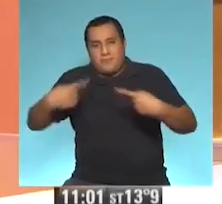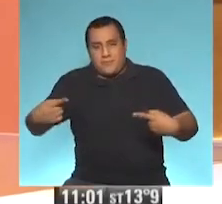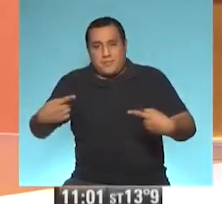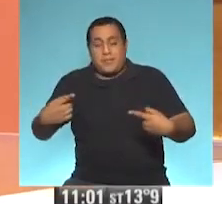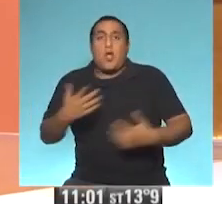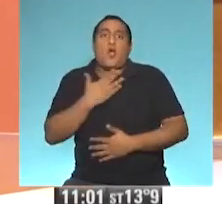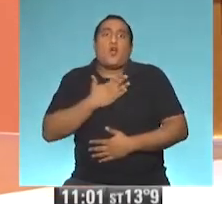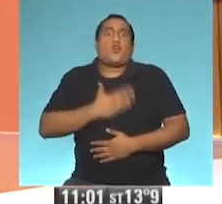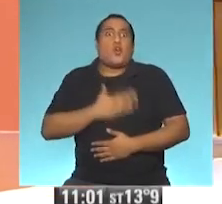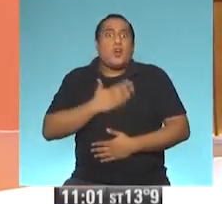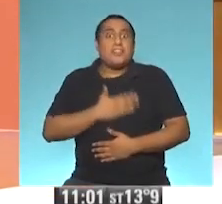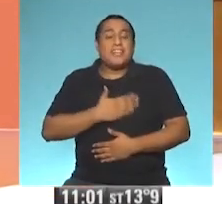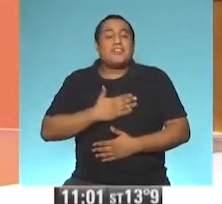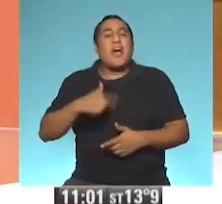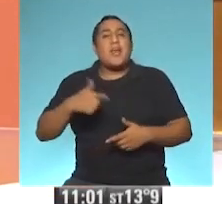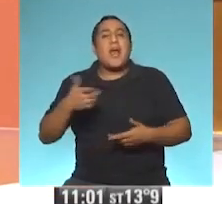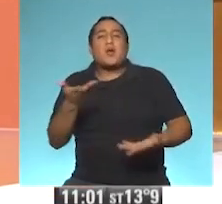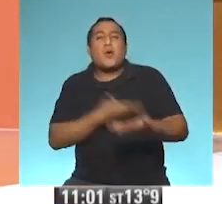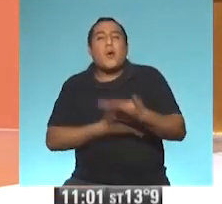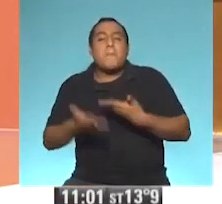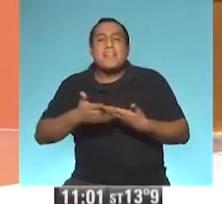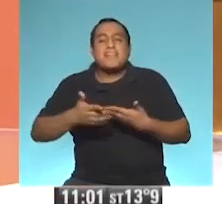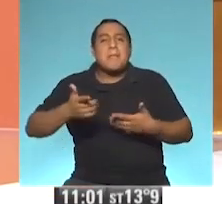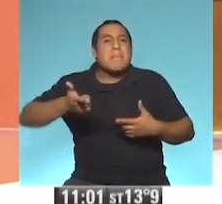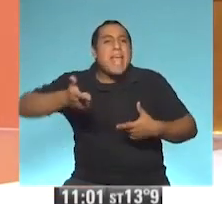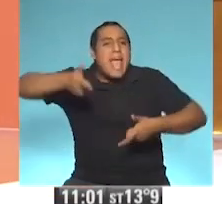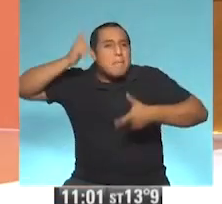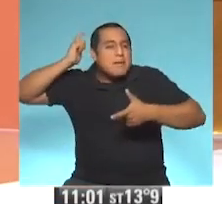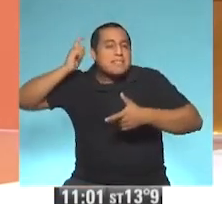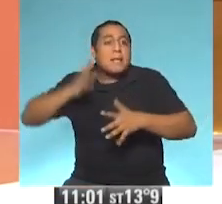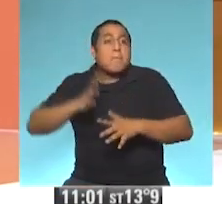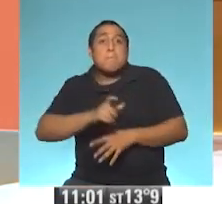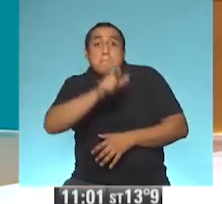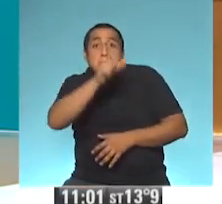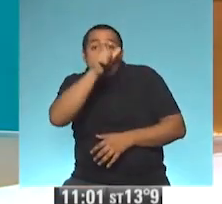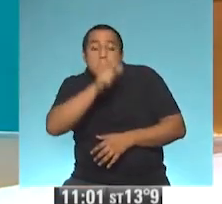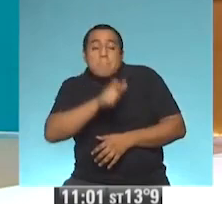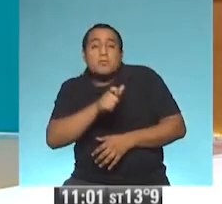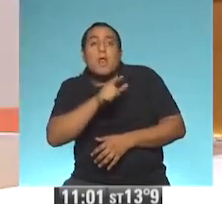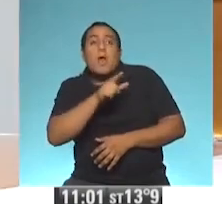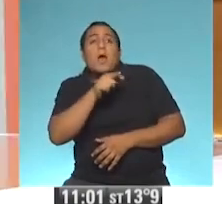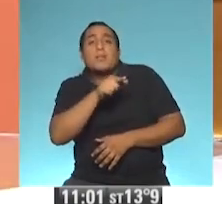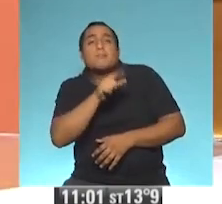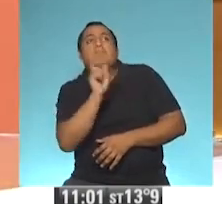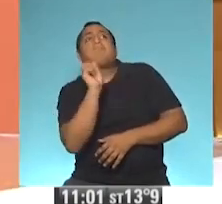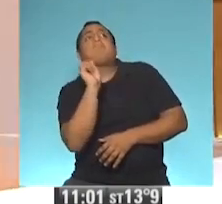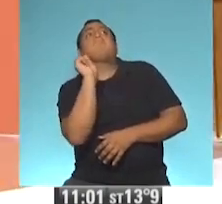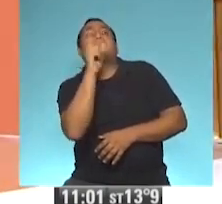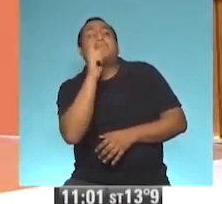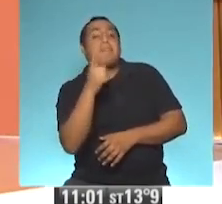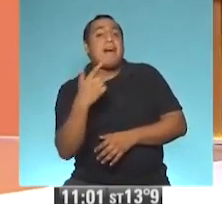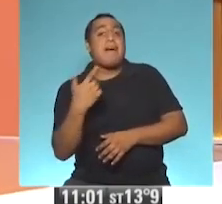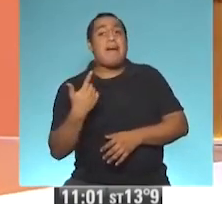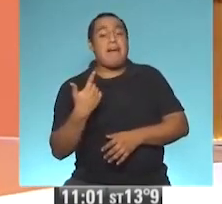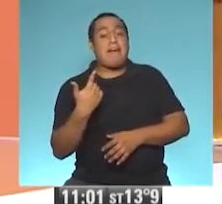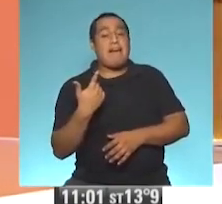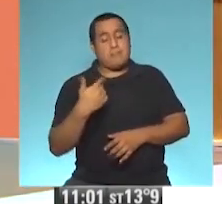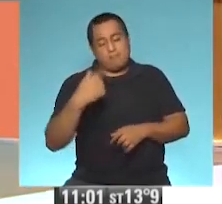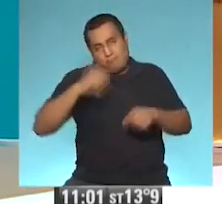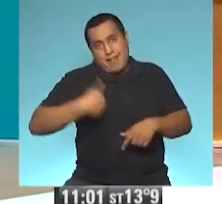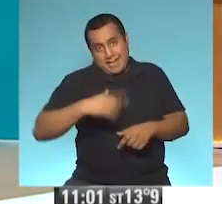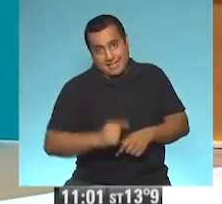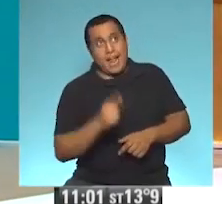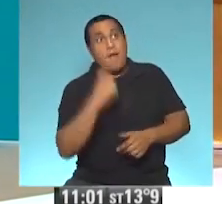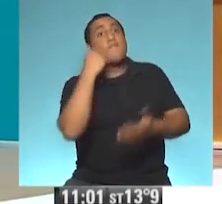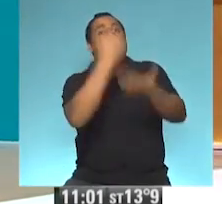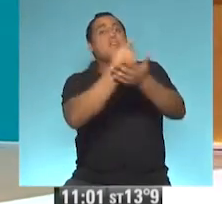Estamos muy contentos de compartir con todos ustedes una experiencia de una argentina que vive en España y que crea canciones para niños, pero en este caso una canción